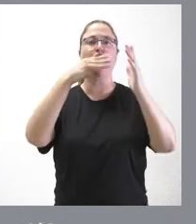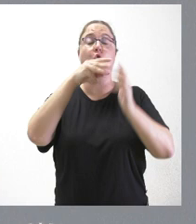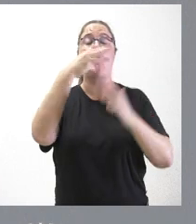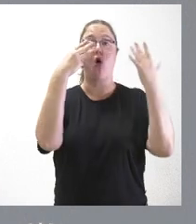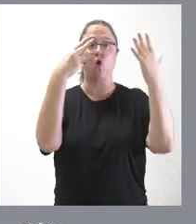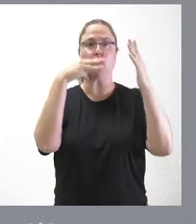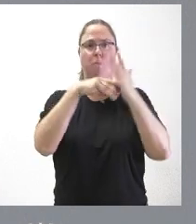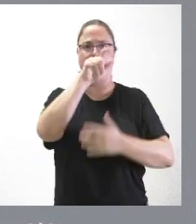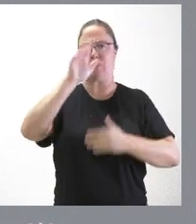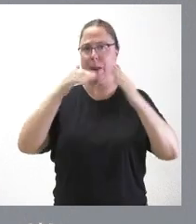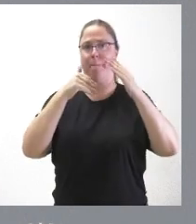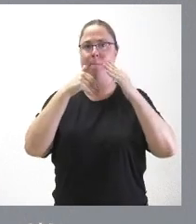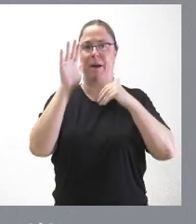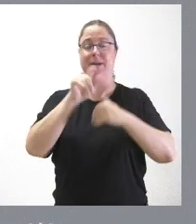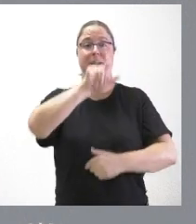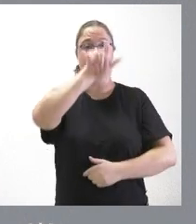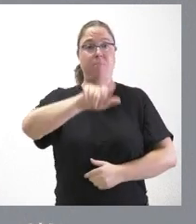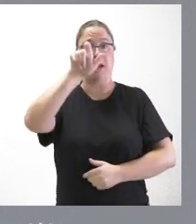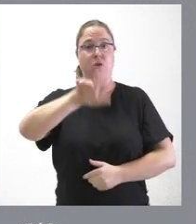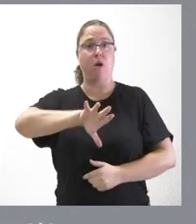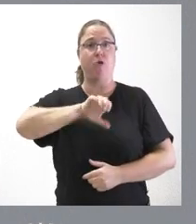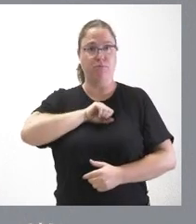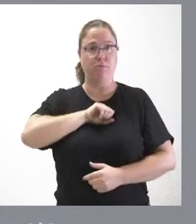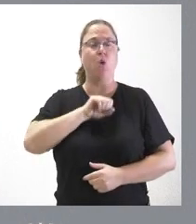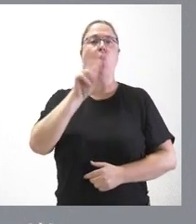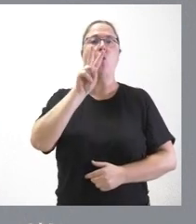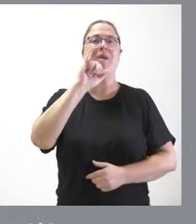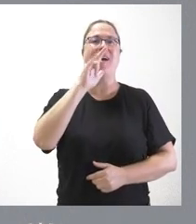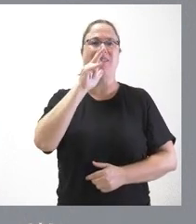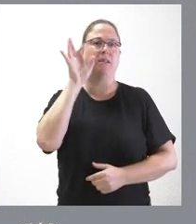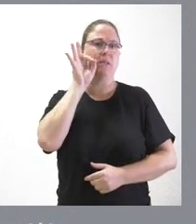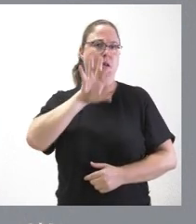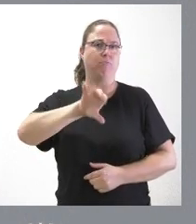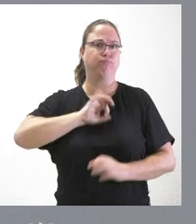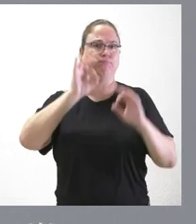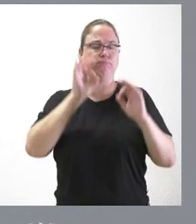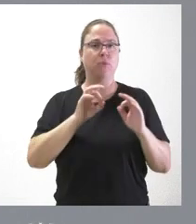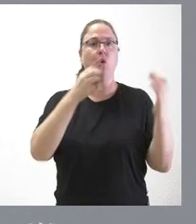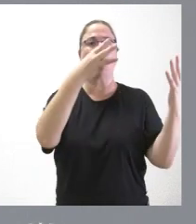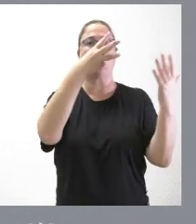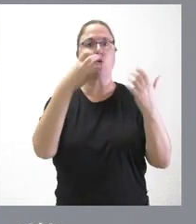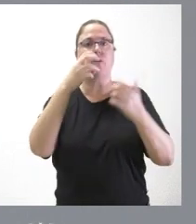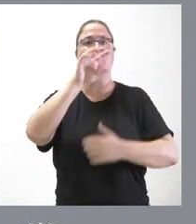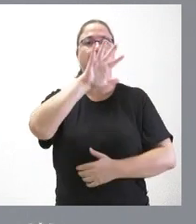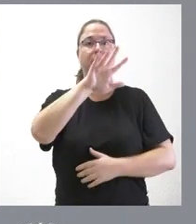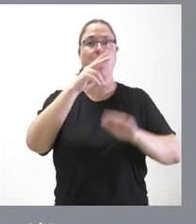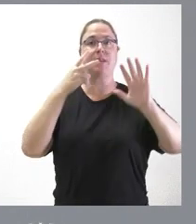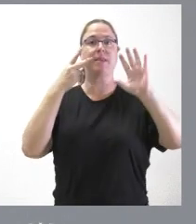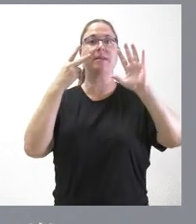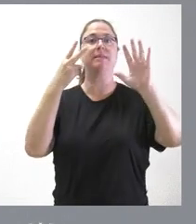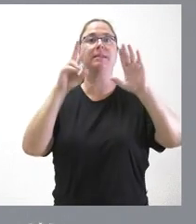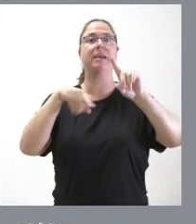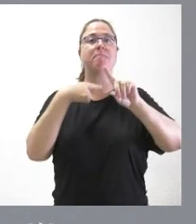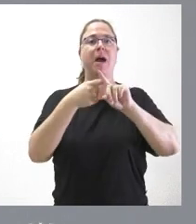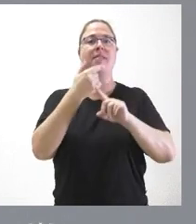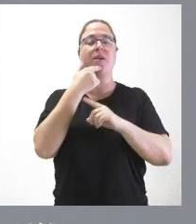El número de personas con VIH atendidas fueron 857 y destacar que